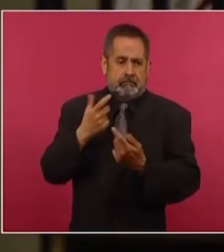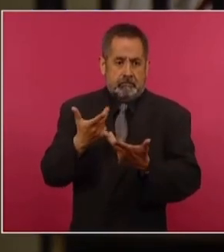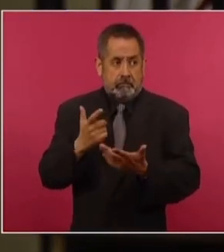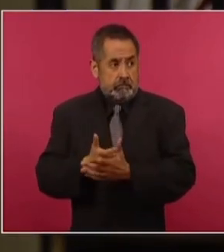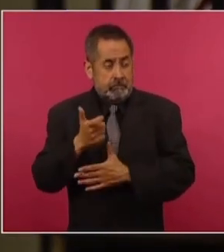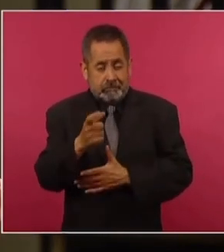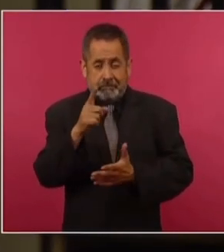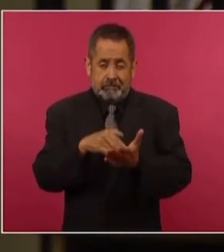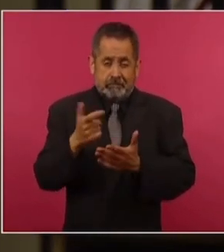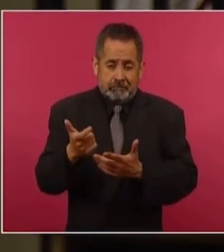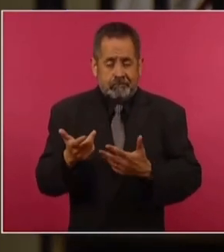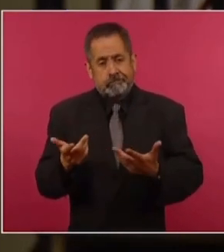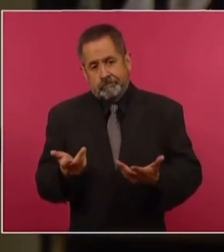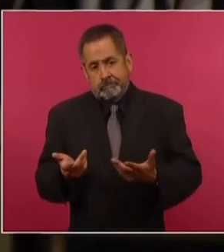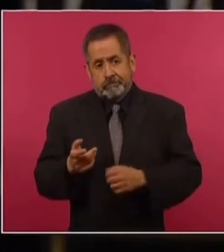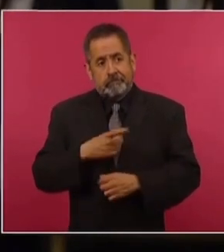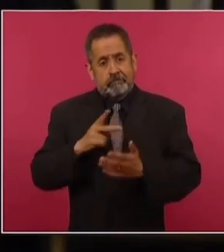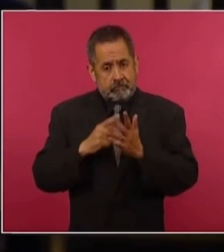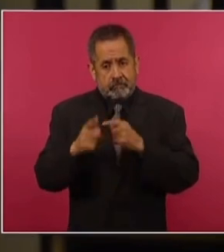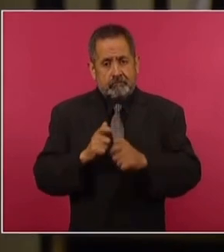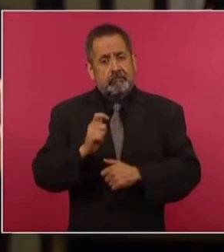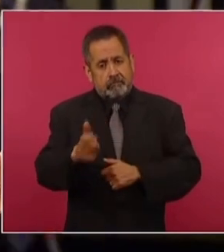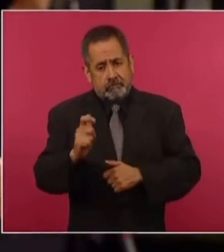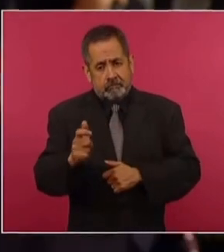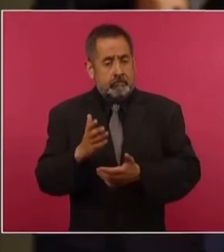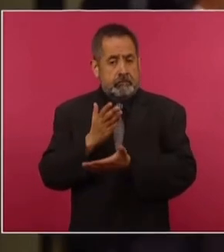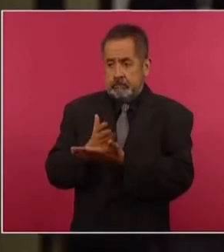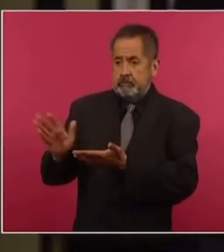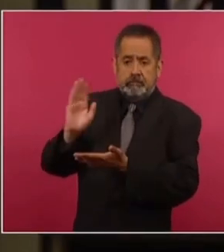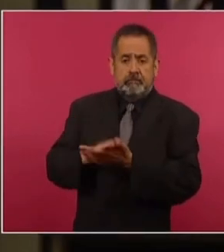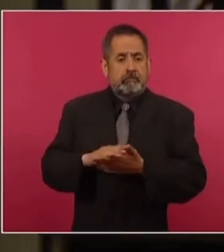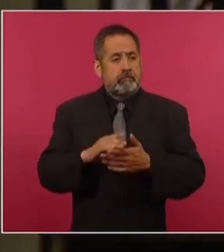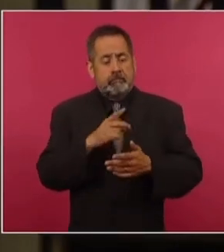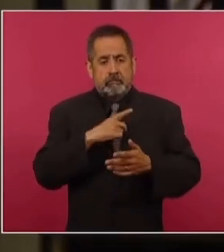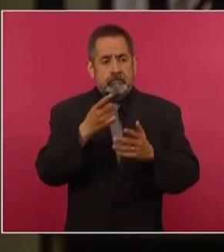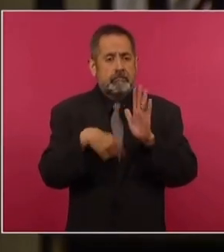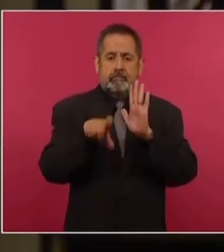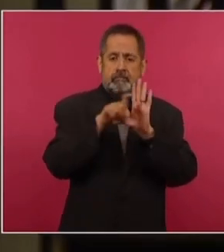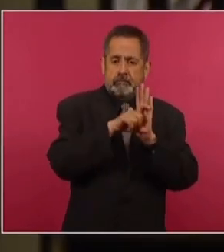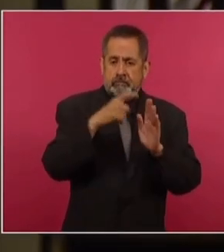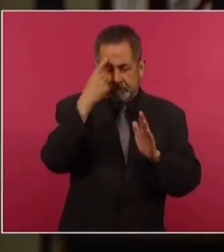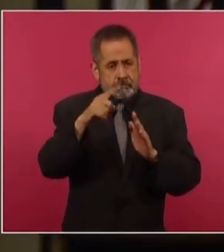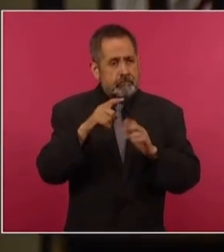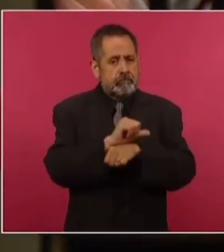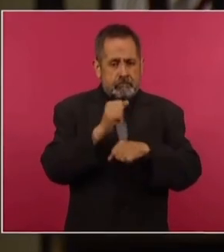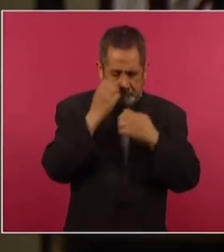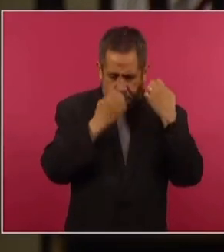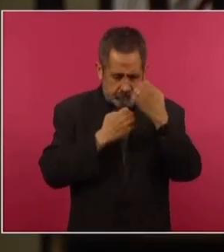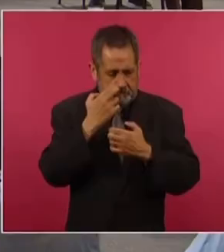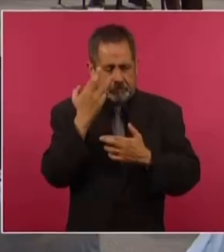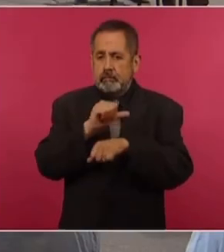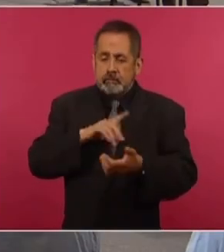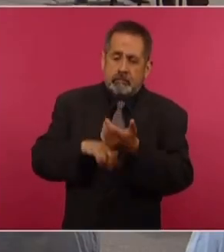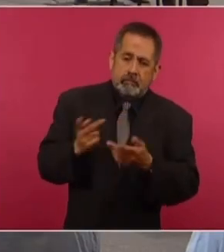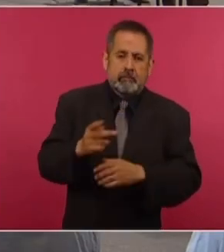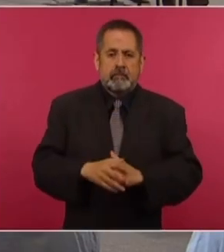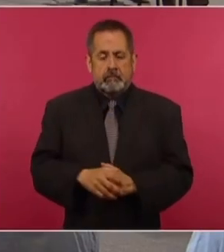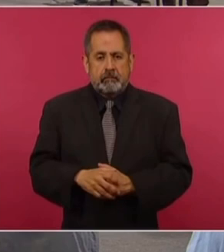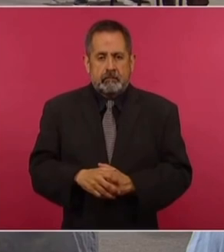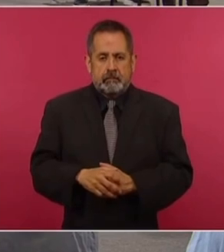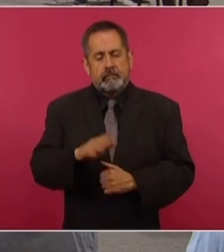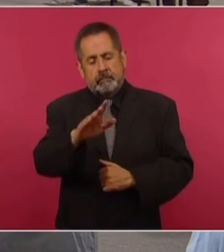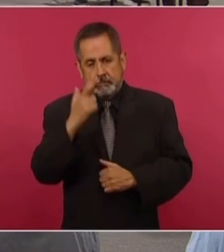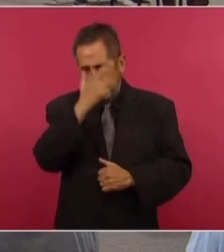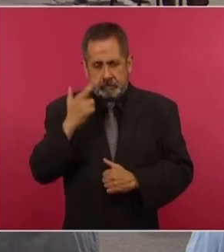porque hay que pagar otra vez. Esto es independiente de las verificaciones de los automóviles y sería en todo el país. Lo vamos a